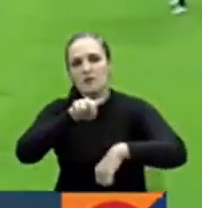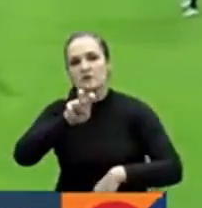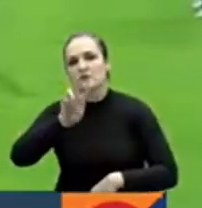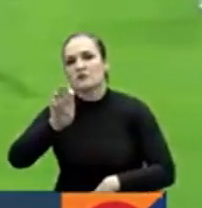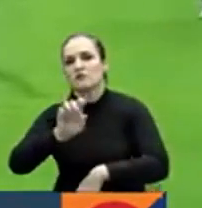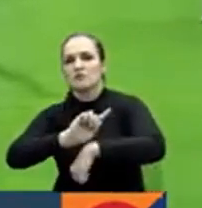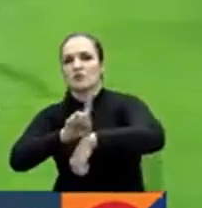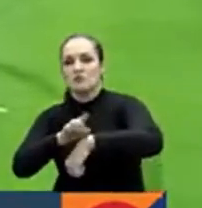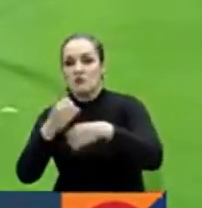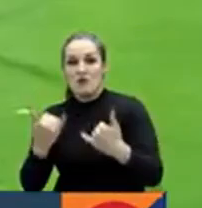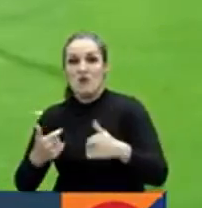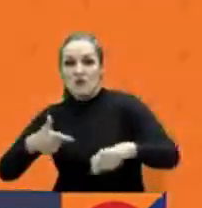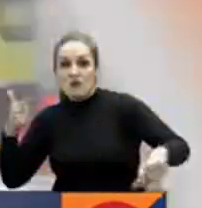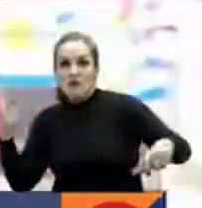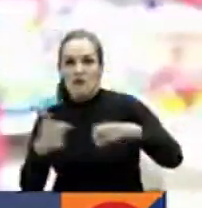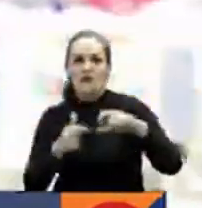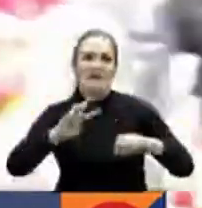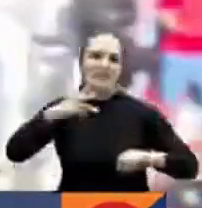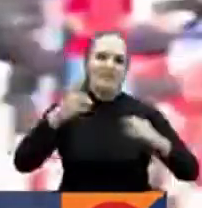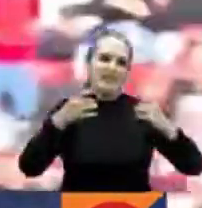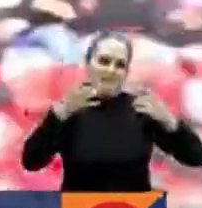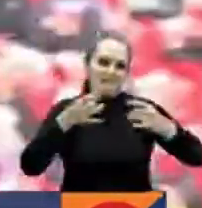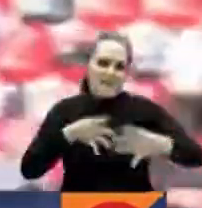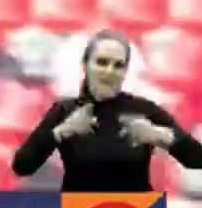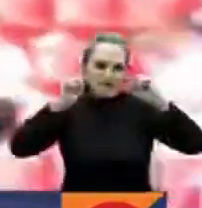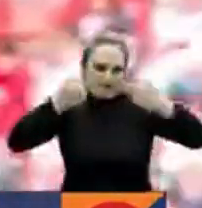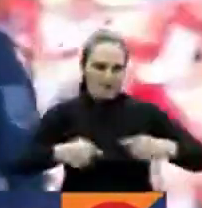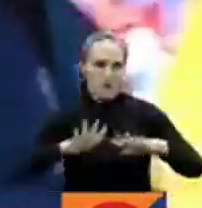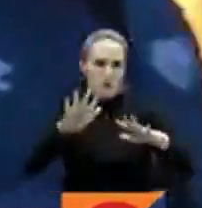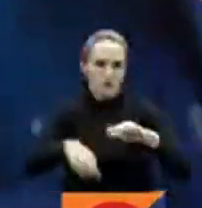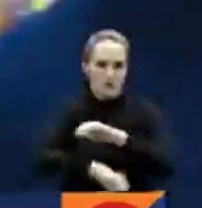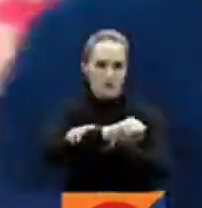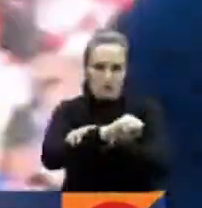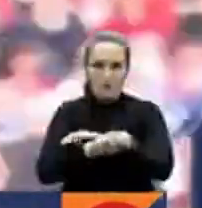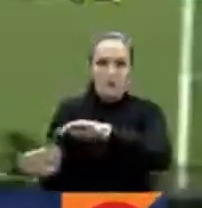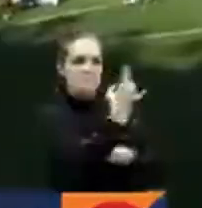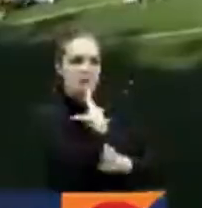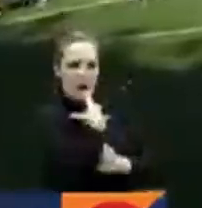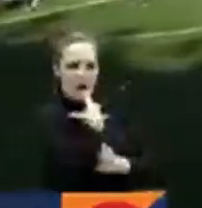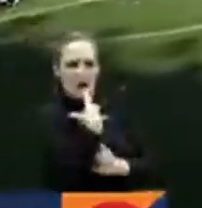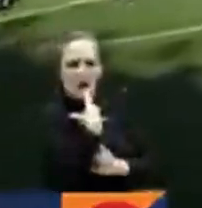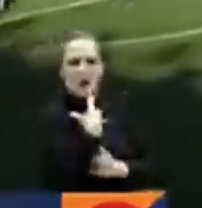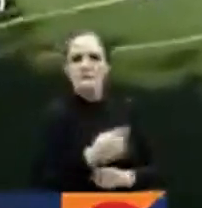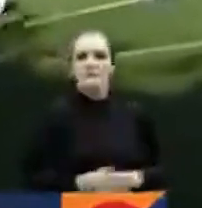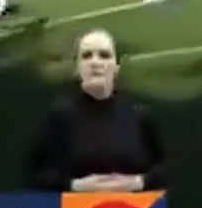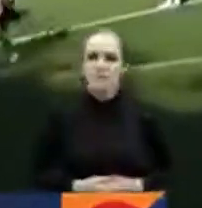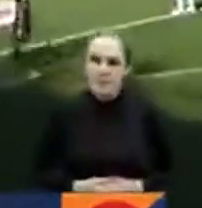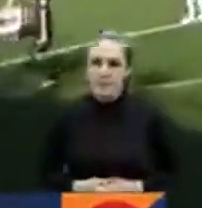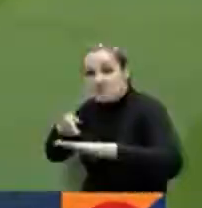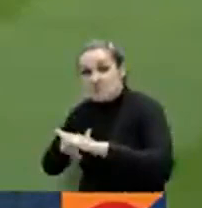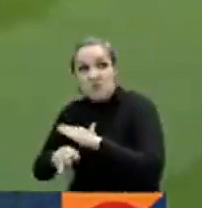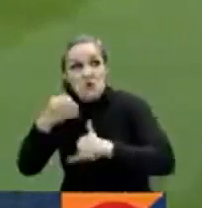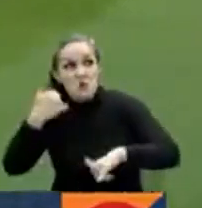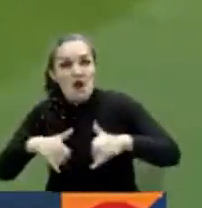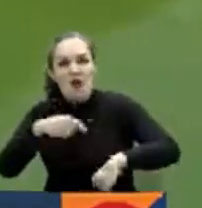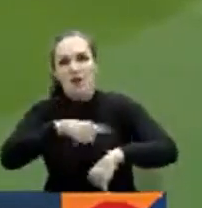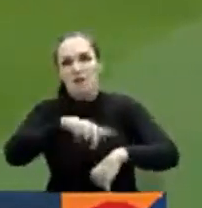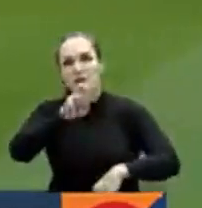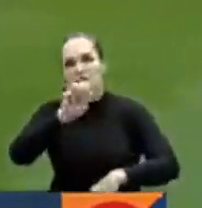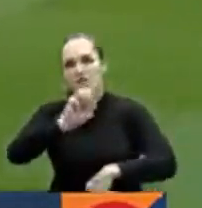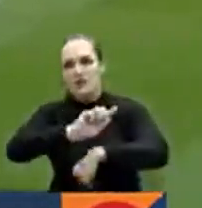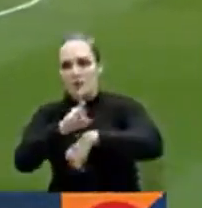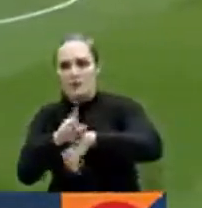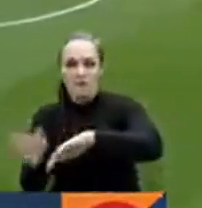de la tercera fecha del fútbol mexicano. En España, Radamel Falcao García fue suple y Ander Barrenechea en casa. Y en